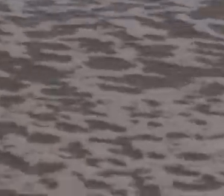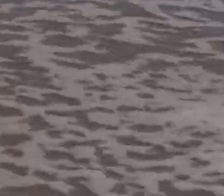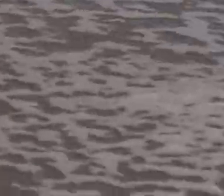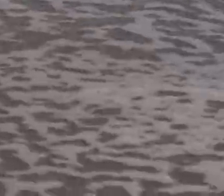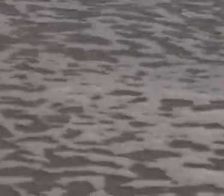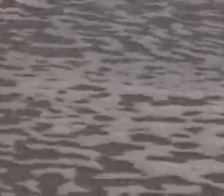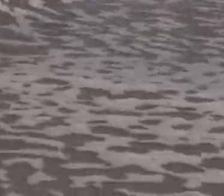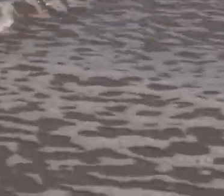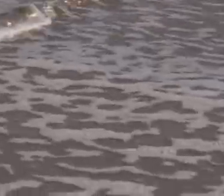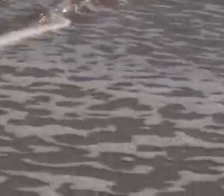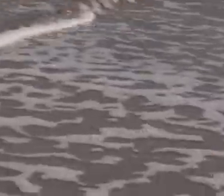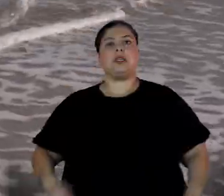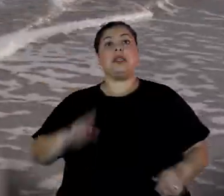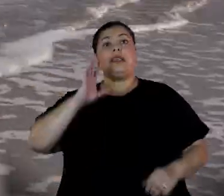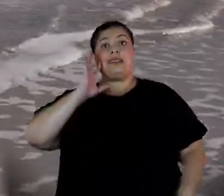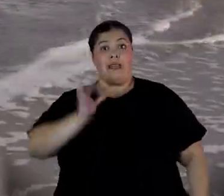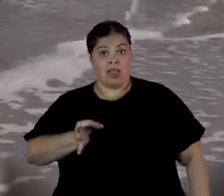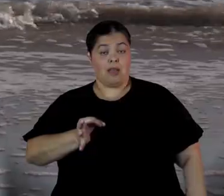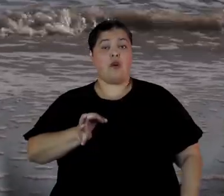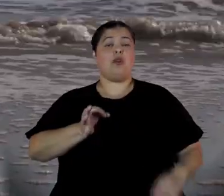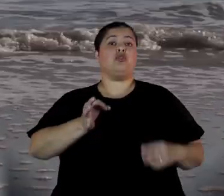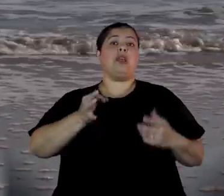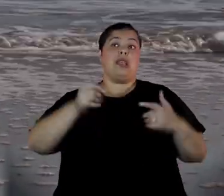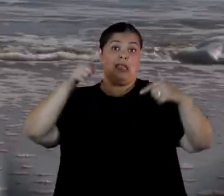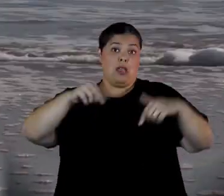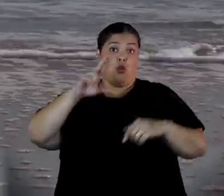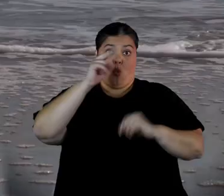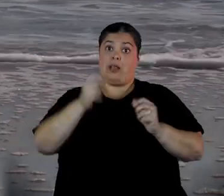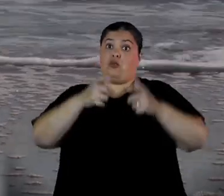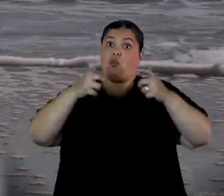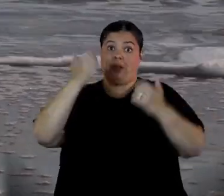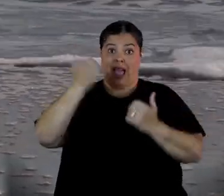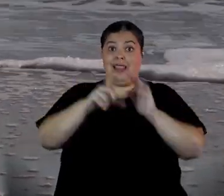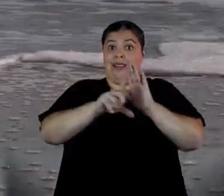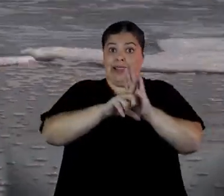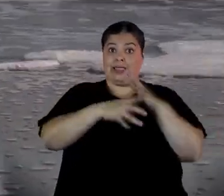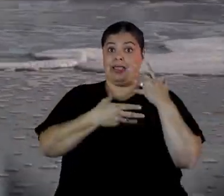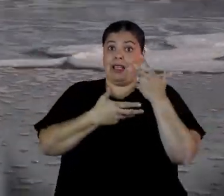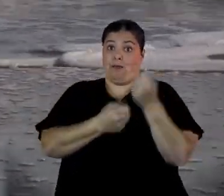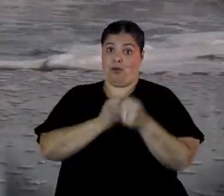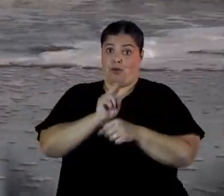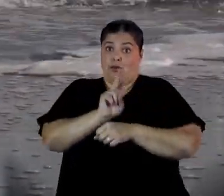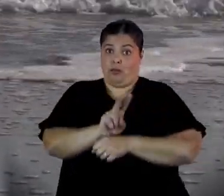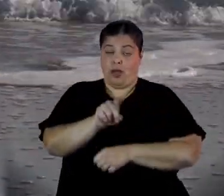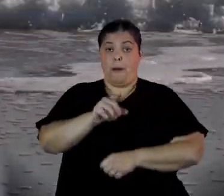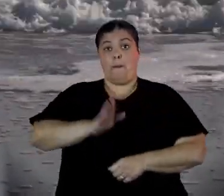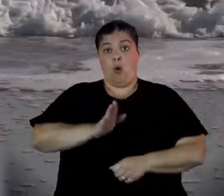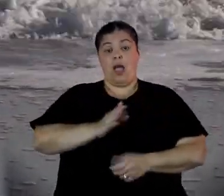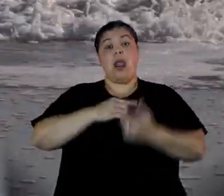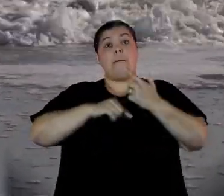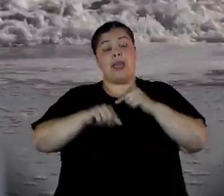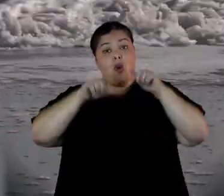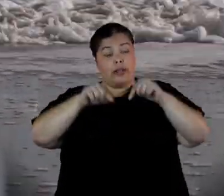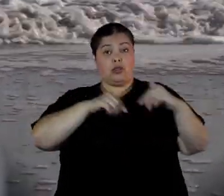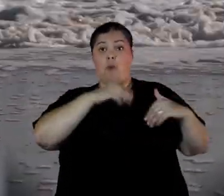Sabemos y tenemos suerte que en Uruguay hay leyes que respaldan a las mujeres. Pero esos procesos legales son